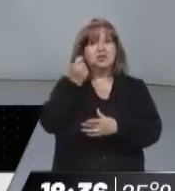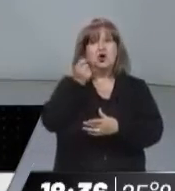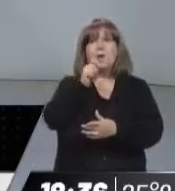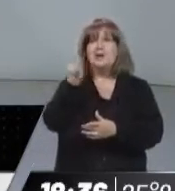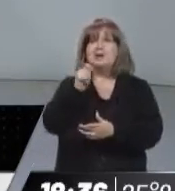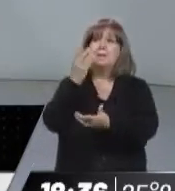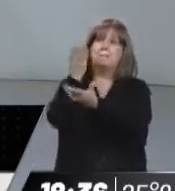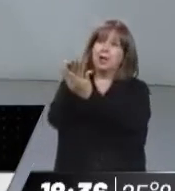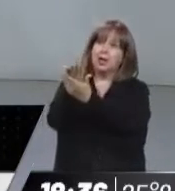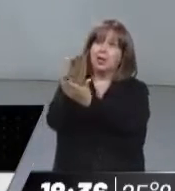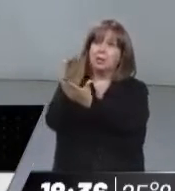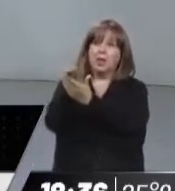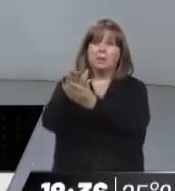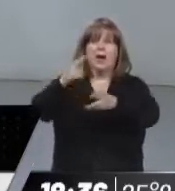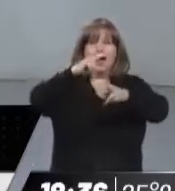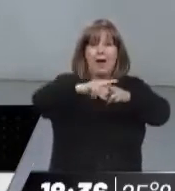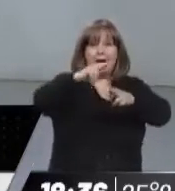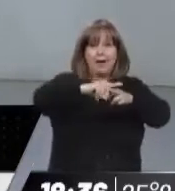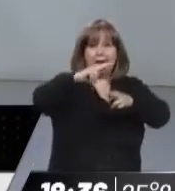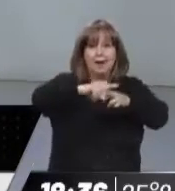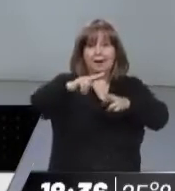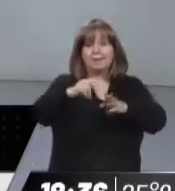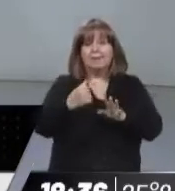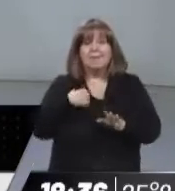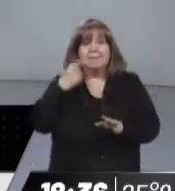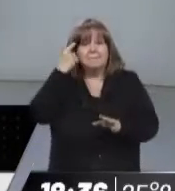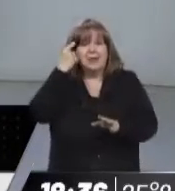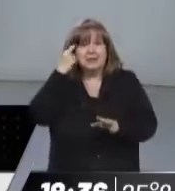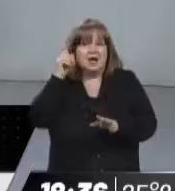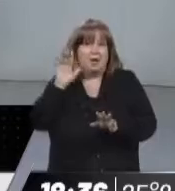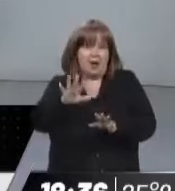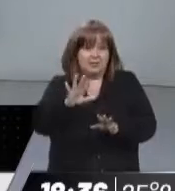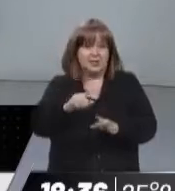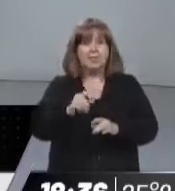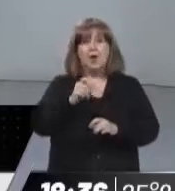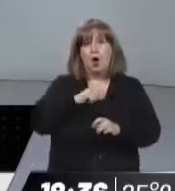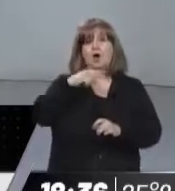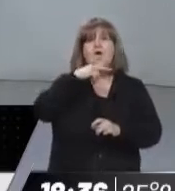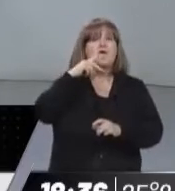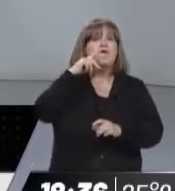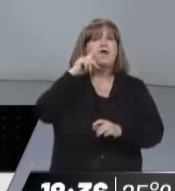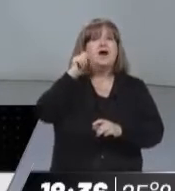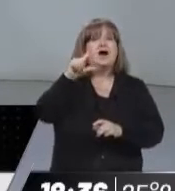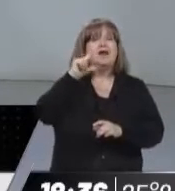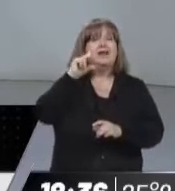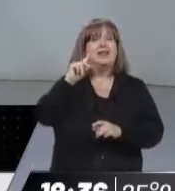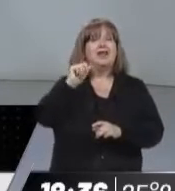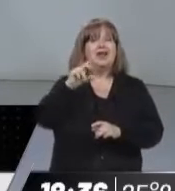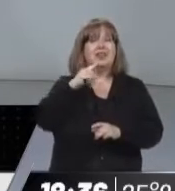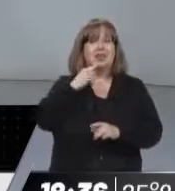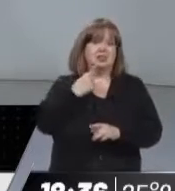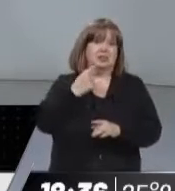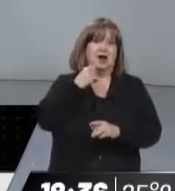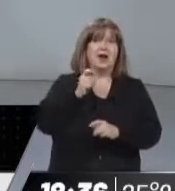eso se reparara. Un poco tratando de entender que había podido pasar con ese incidente. Hoy hubo respuesta. Hoy hubo respuesta, hablan directamente de la